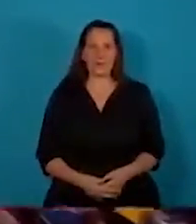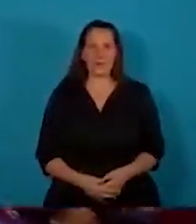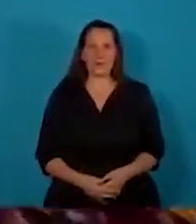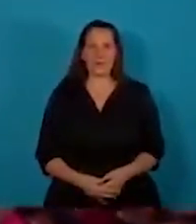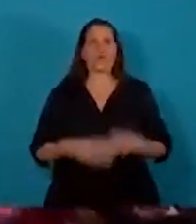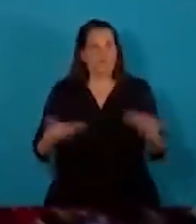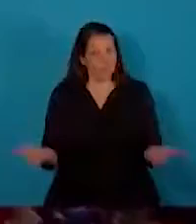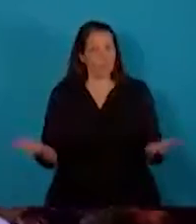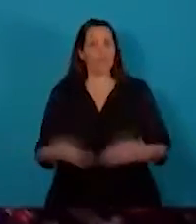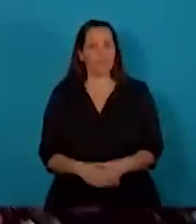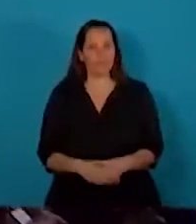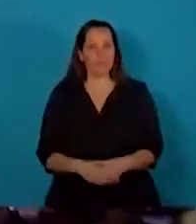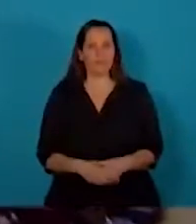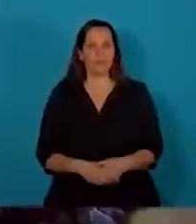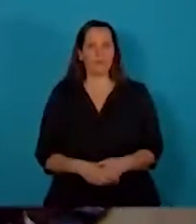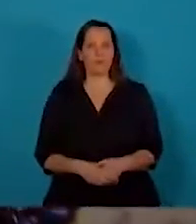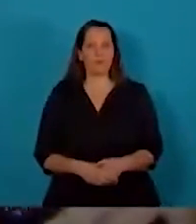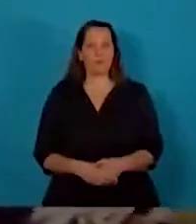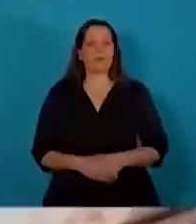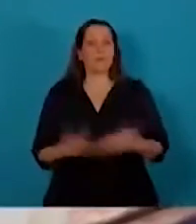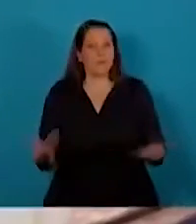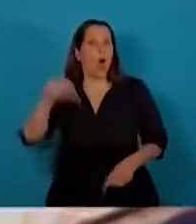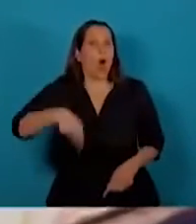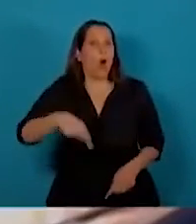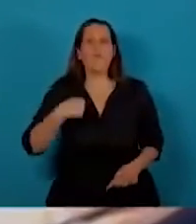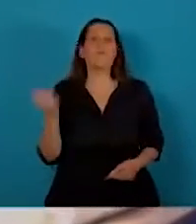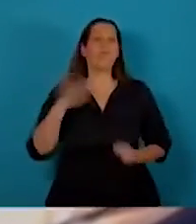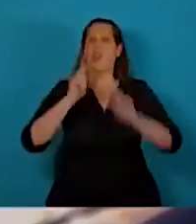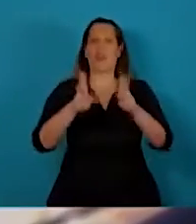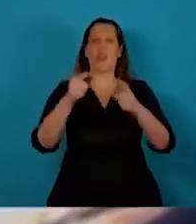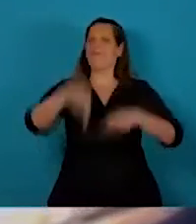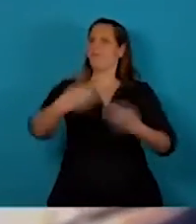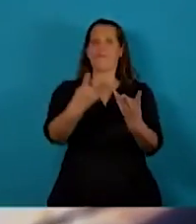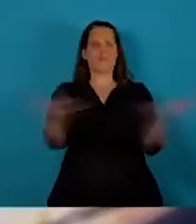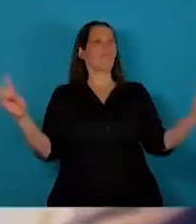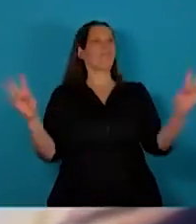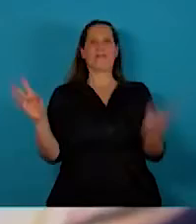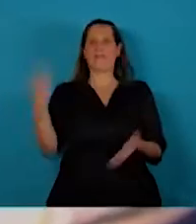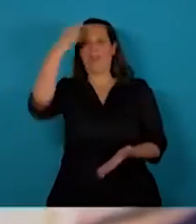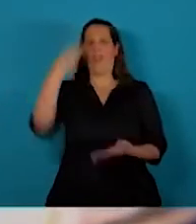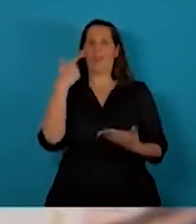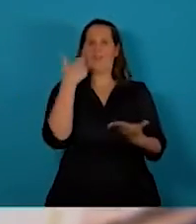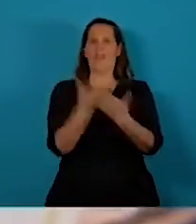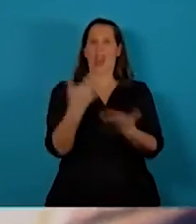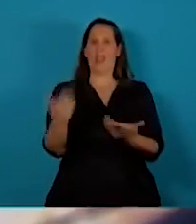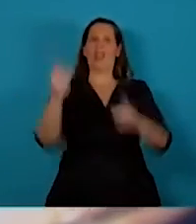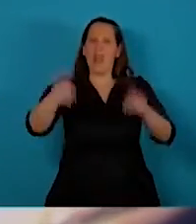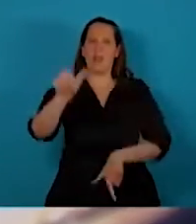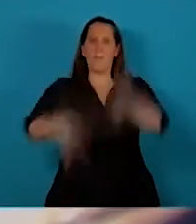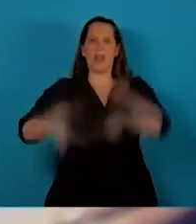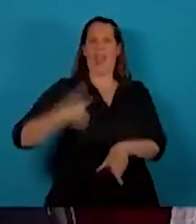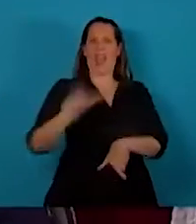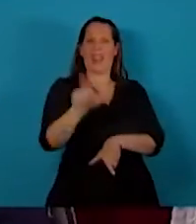Por eso hoy vengo a manifestar frente a esta asamblea y frente a todo el pueblo